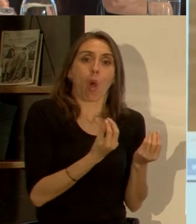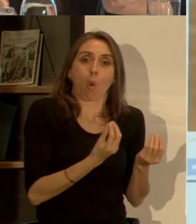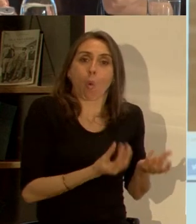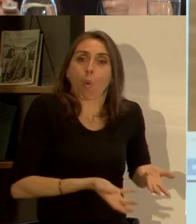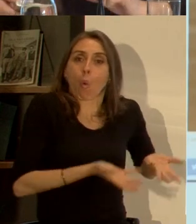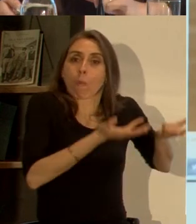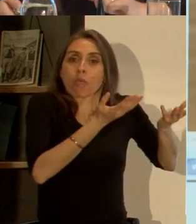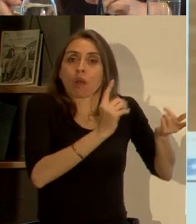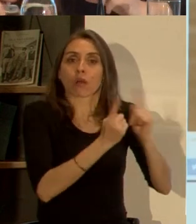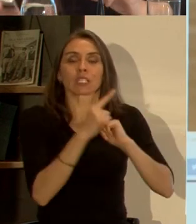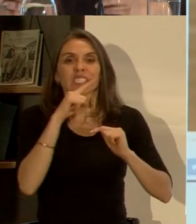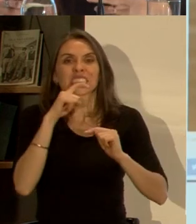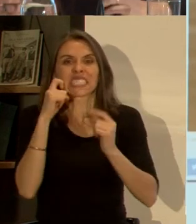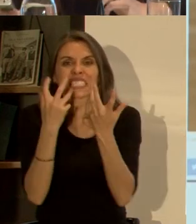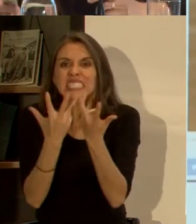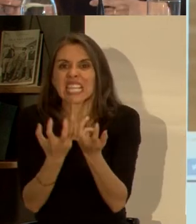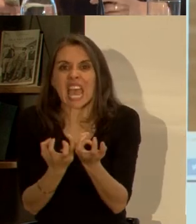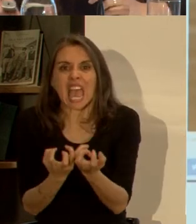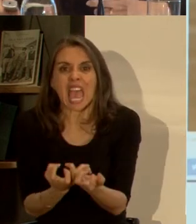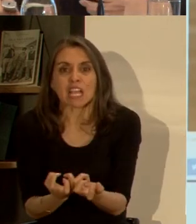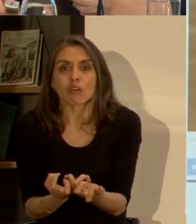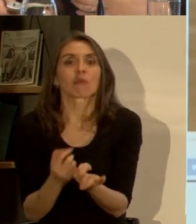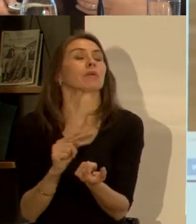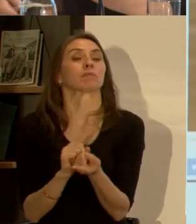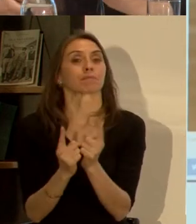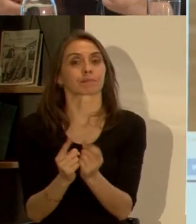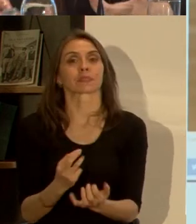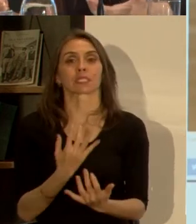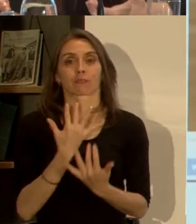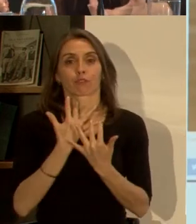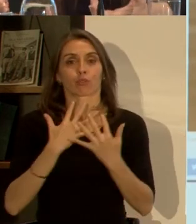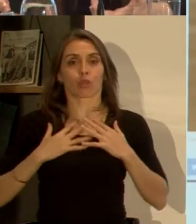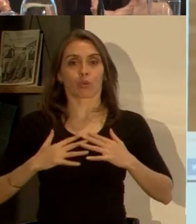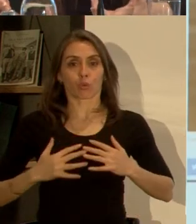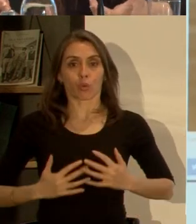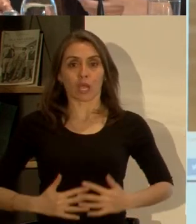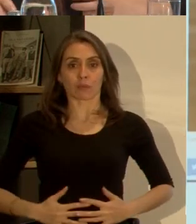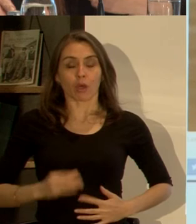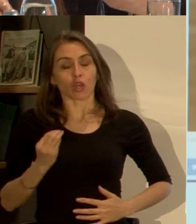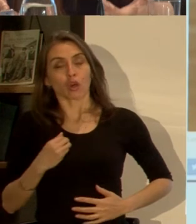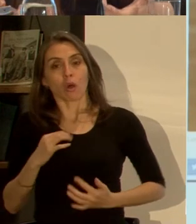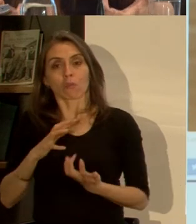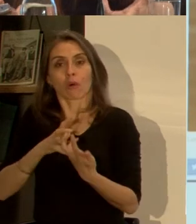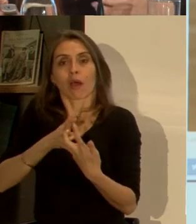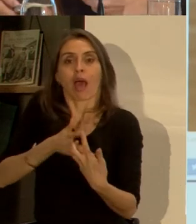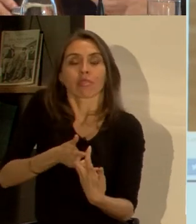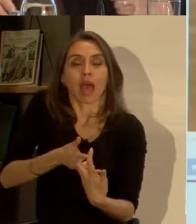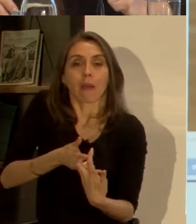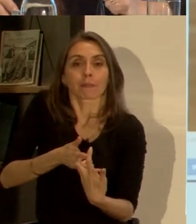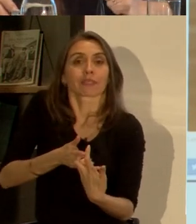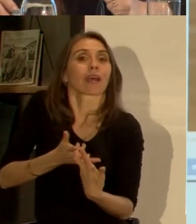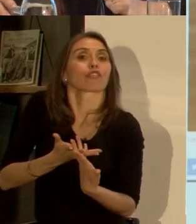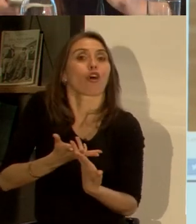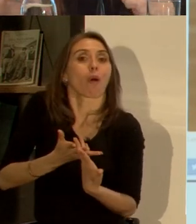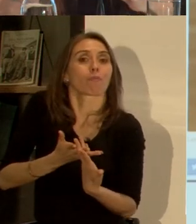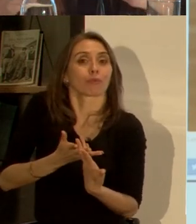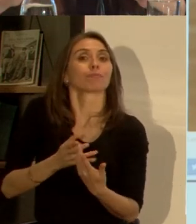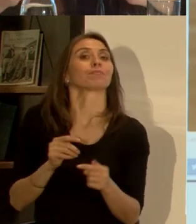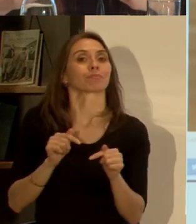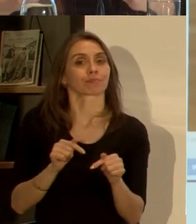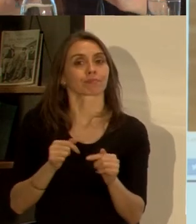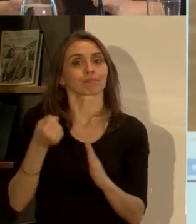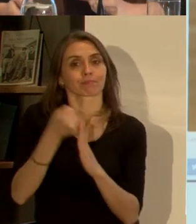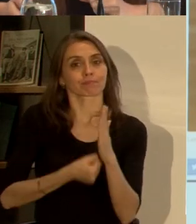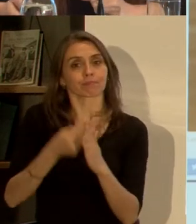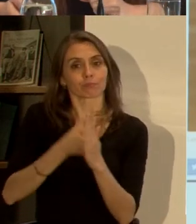húmedas ahora están secas entonces esto está generando obviamente que nuestro cuerpo trate de adaptarse y ahí es donde estamos es